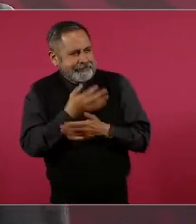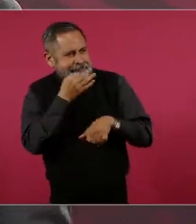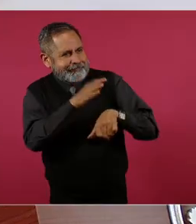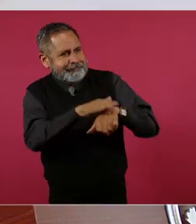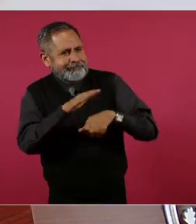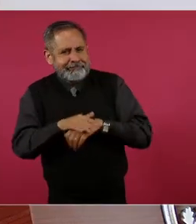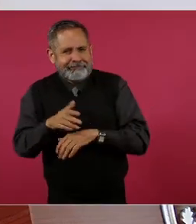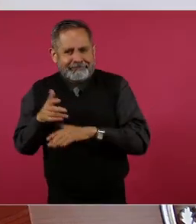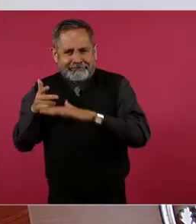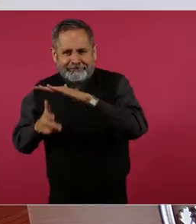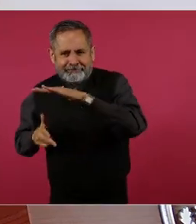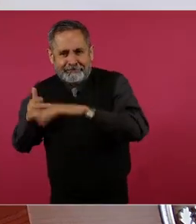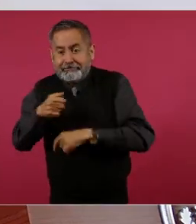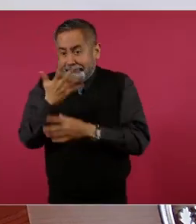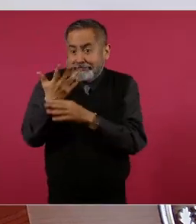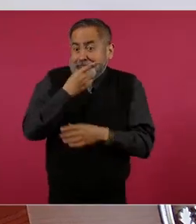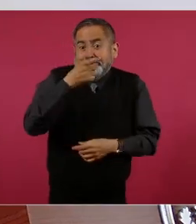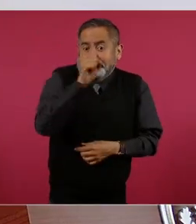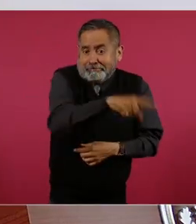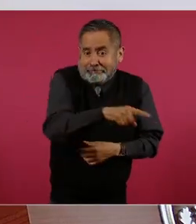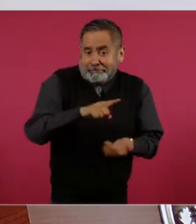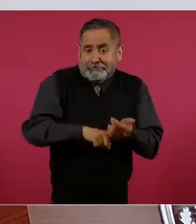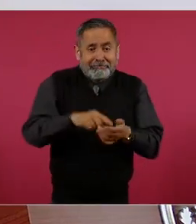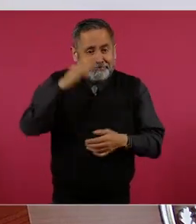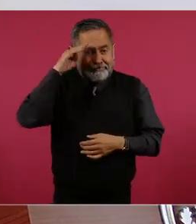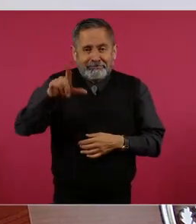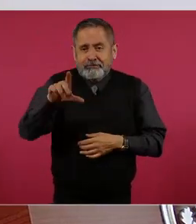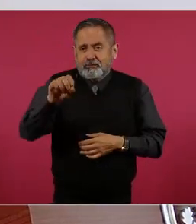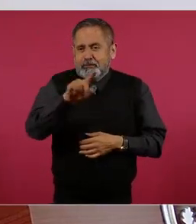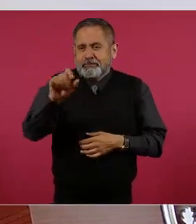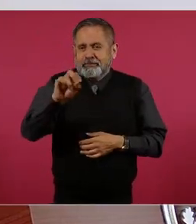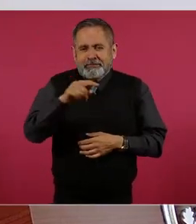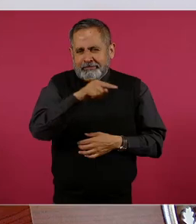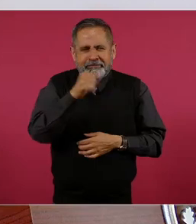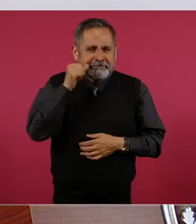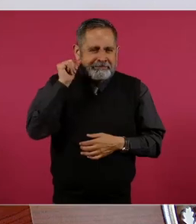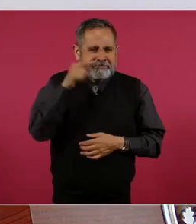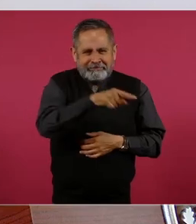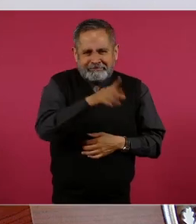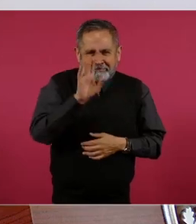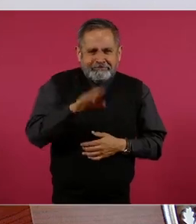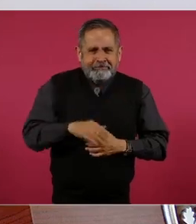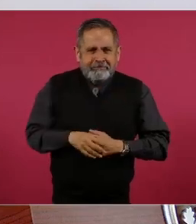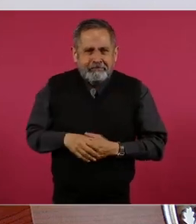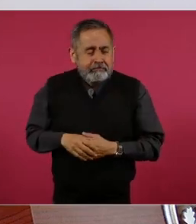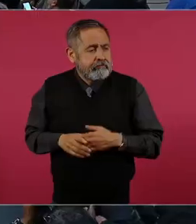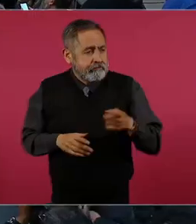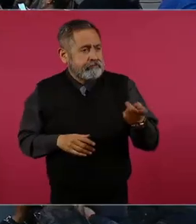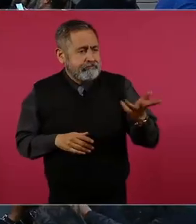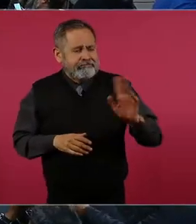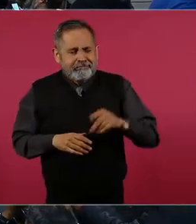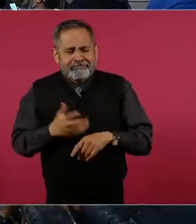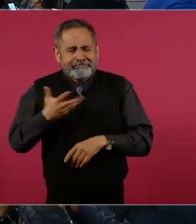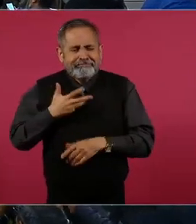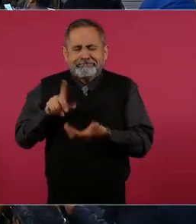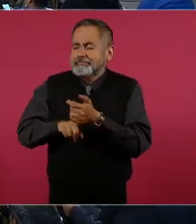porque eso fue lo que dijo el señor Lozano ayer. Le digo, yo sí, tengo